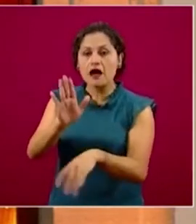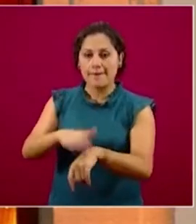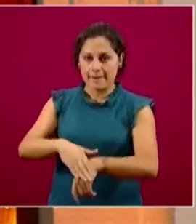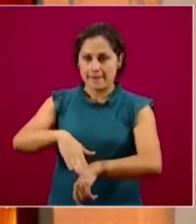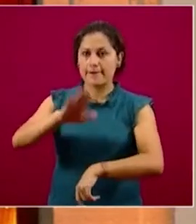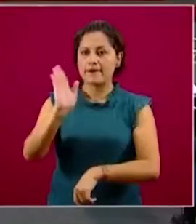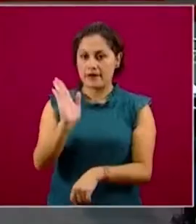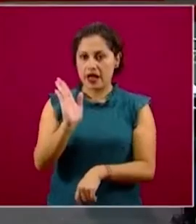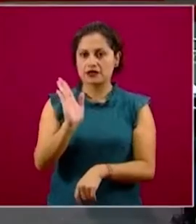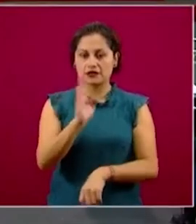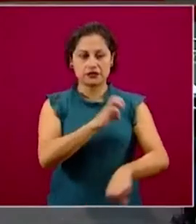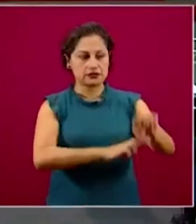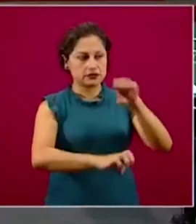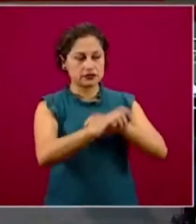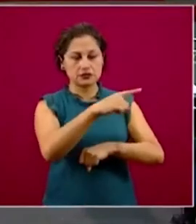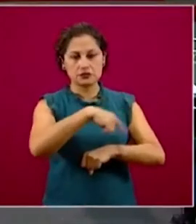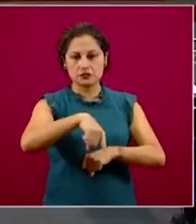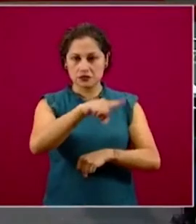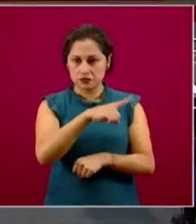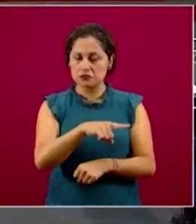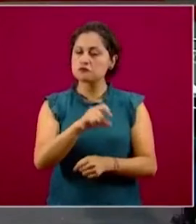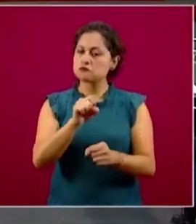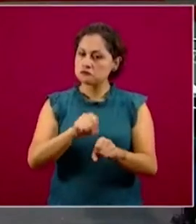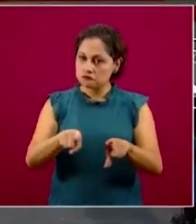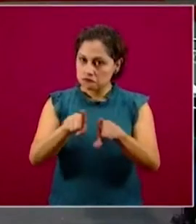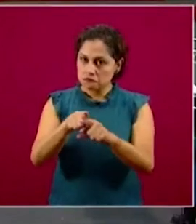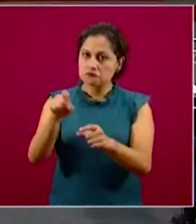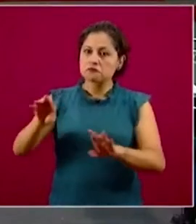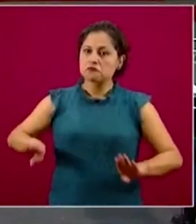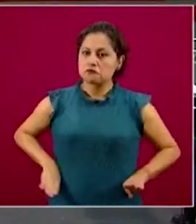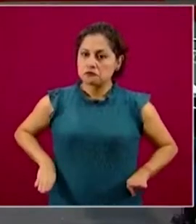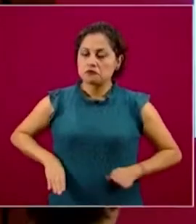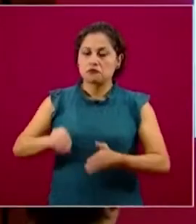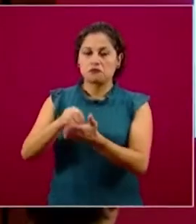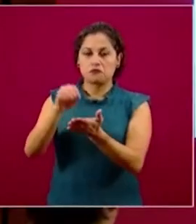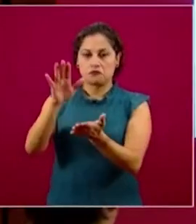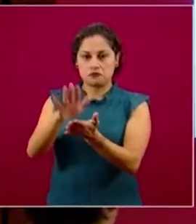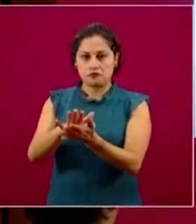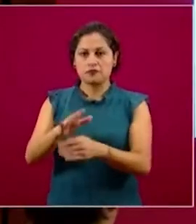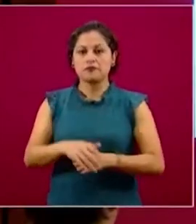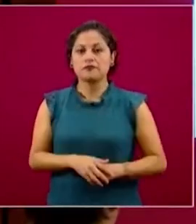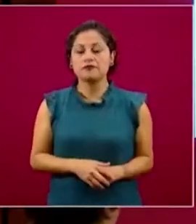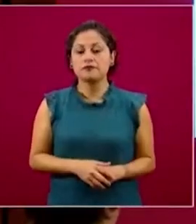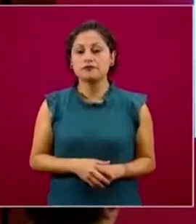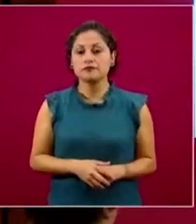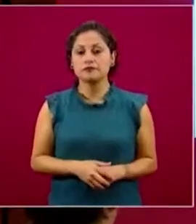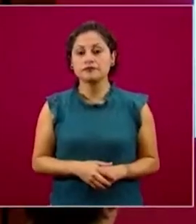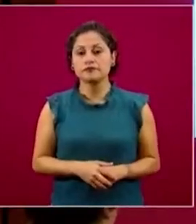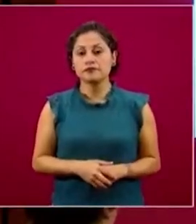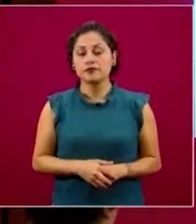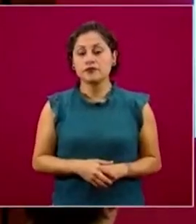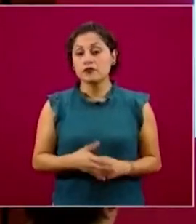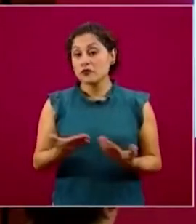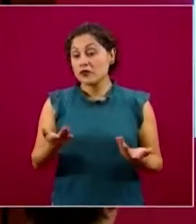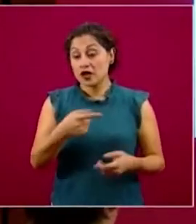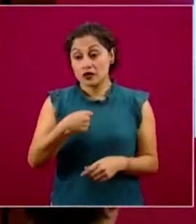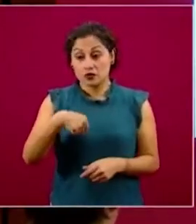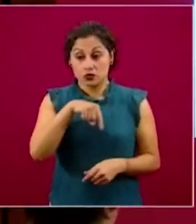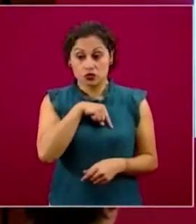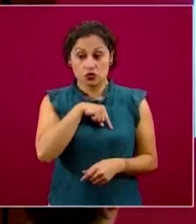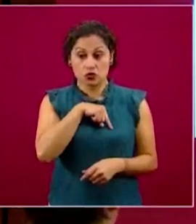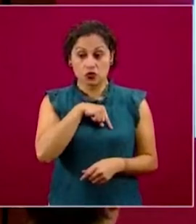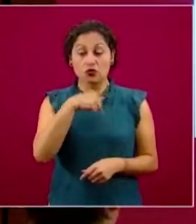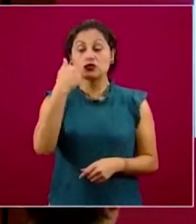213 empresarios solidarios adicionales. Estamos aquí buscando ser